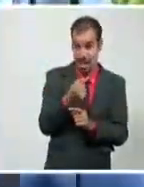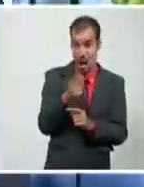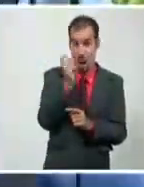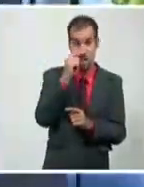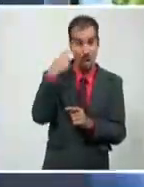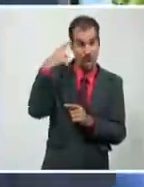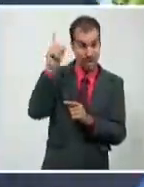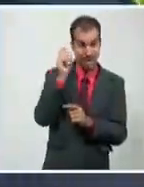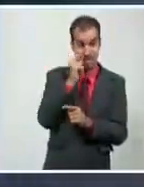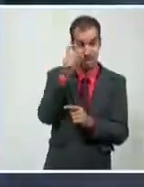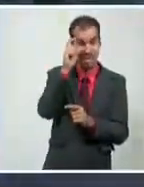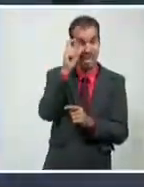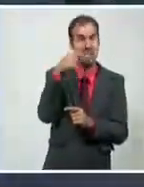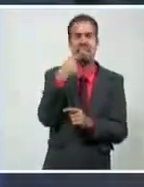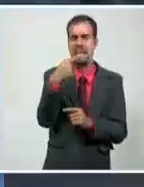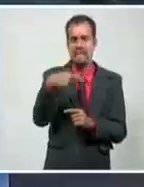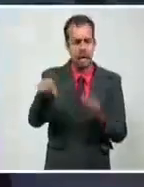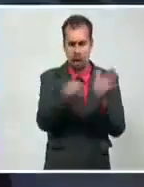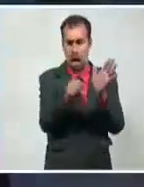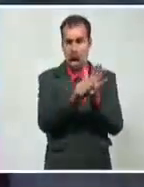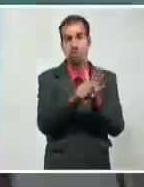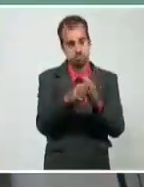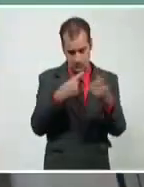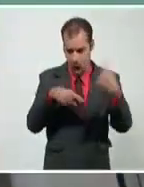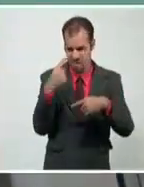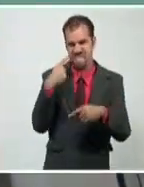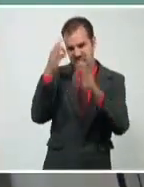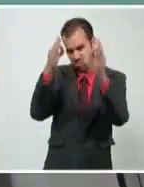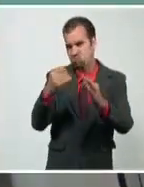un paciente más. Vamos a ver, adelante, por favor.